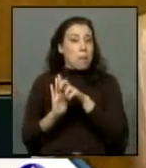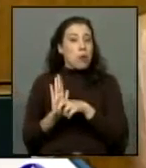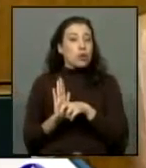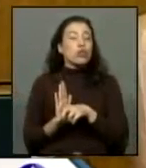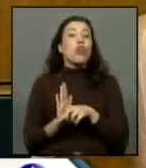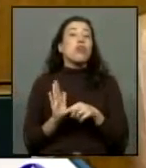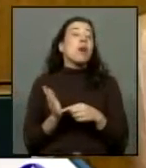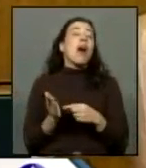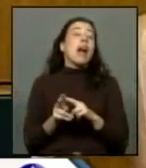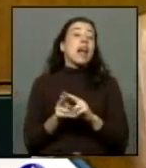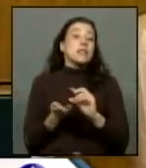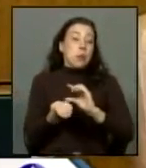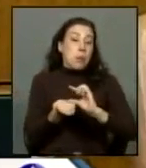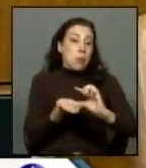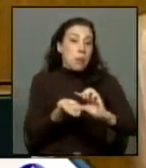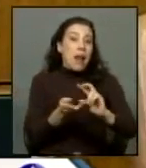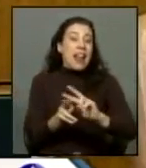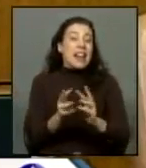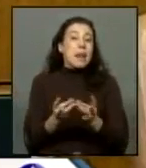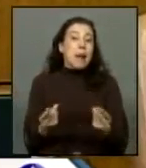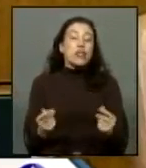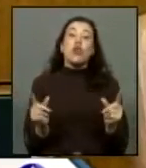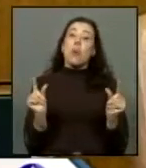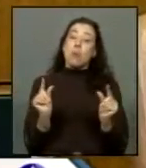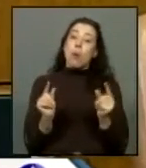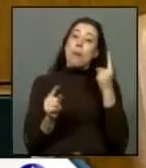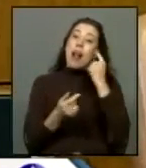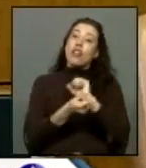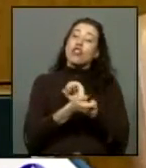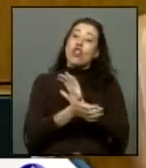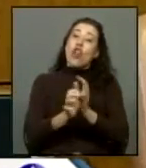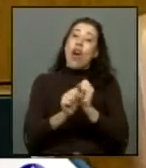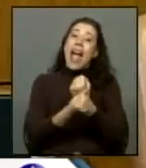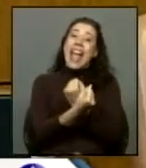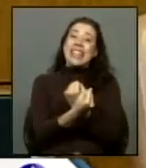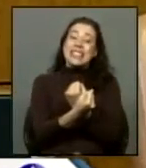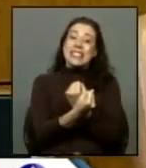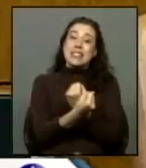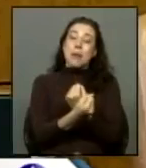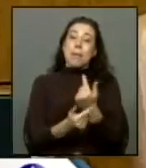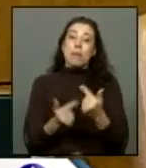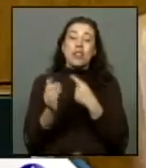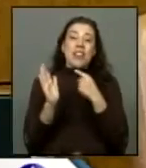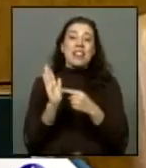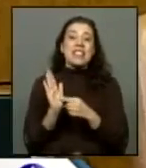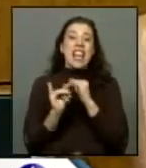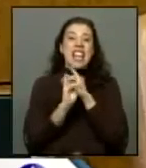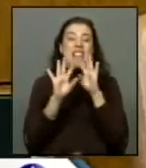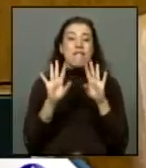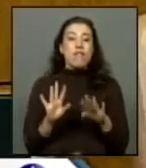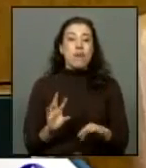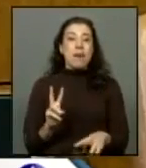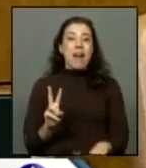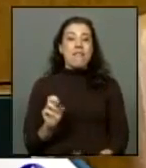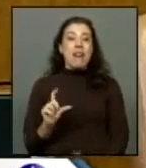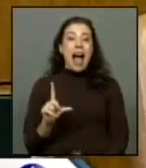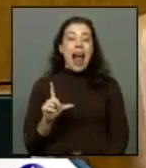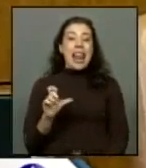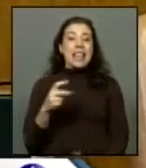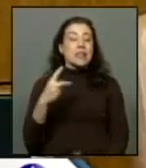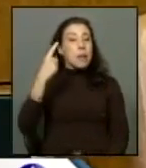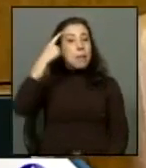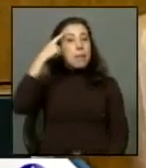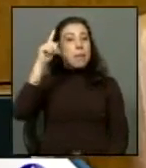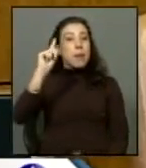aporte reparatorio para todos los expresos políticos que se encuentran acogidos en el informe Vález excluyendo a los altos